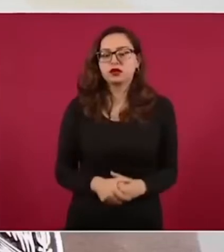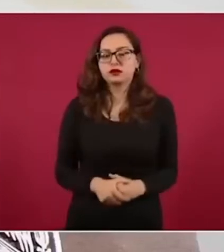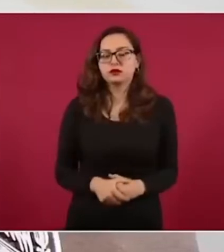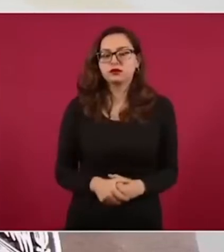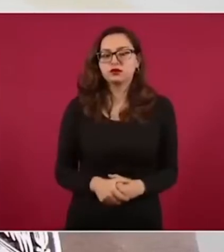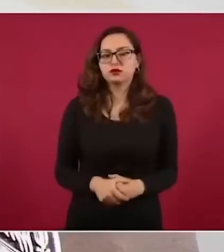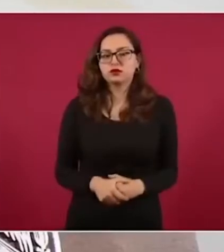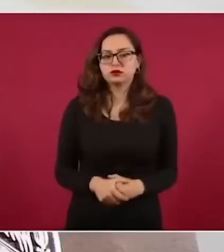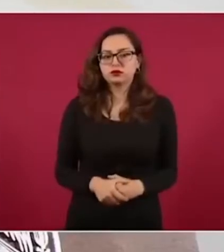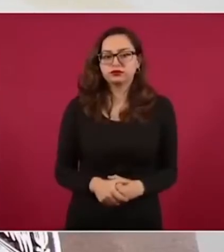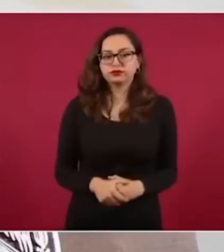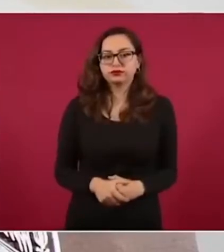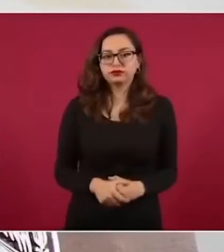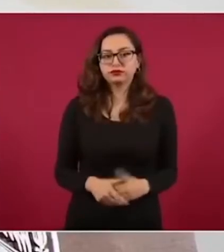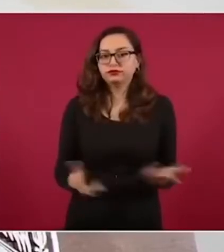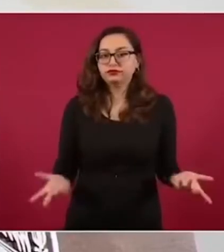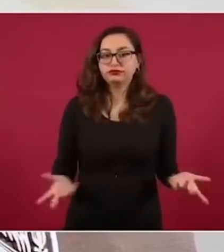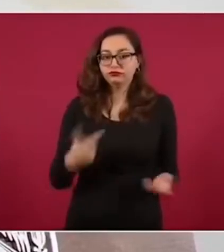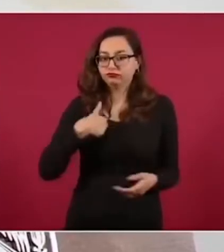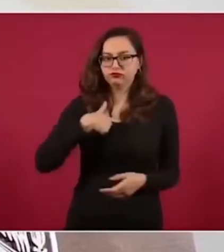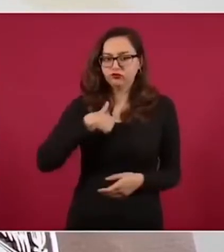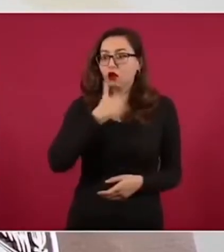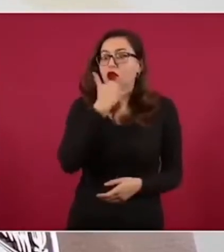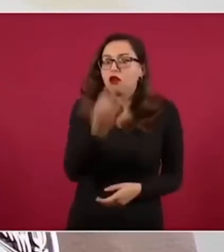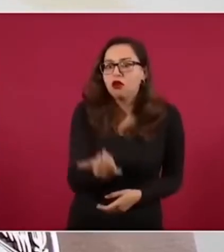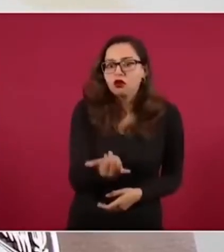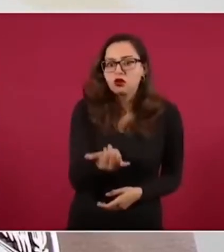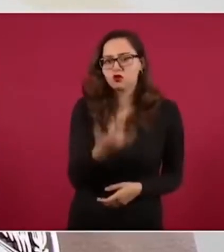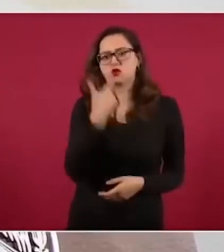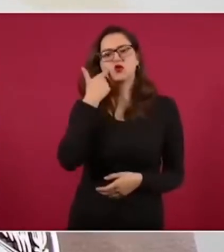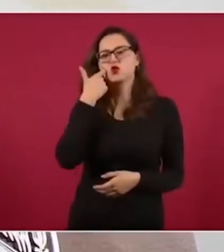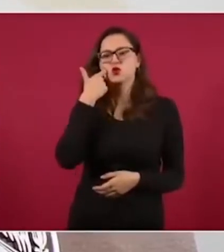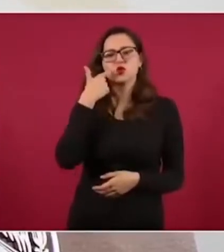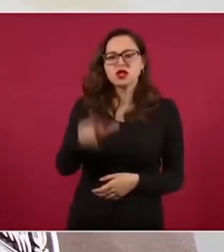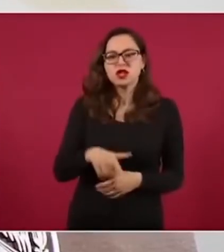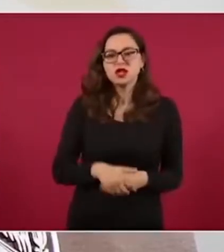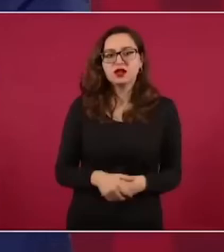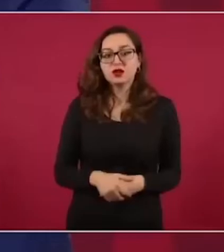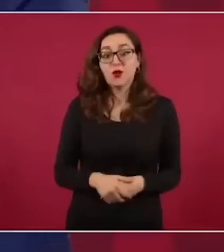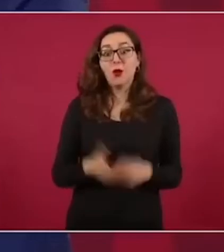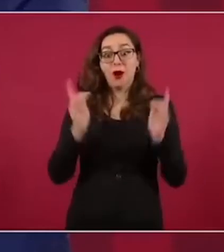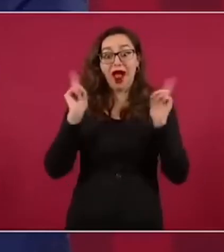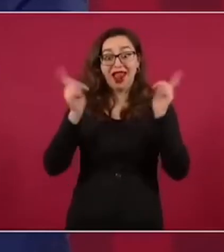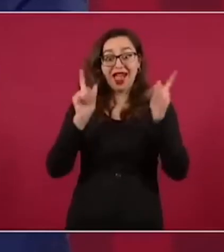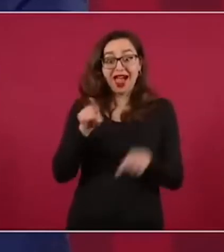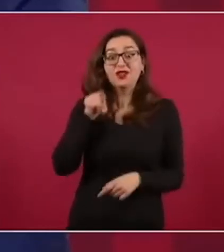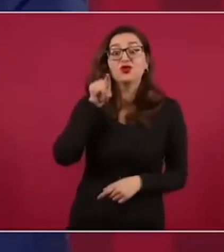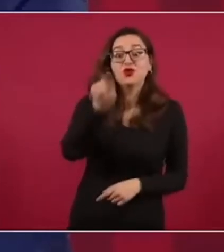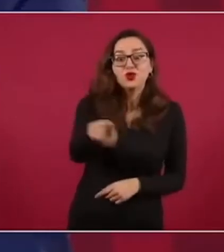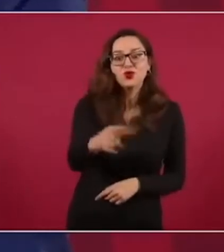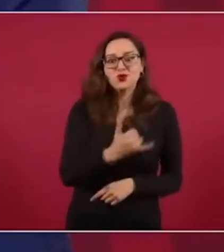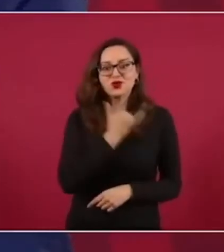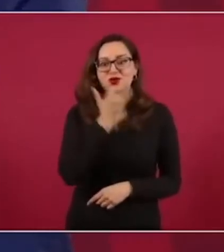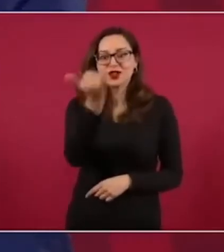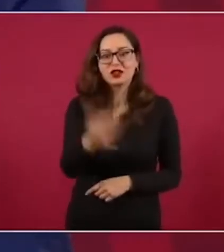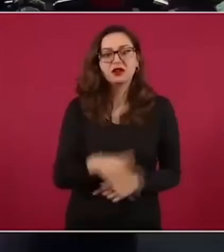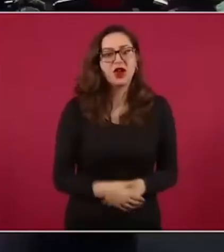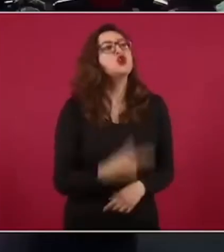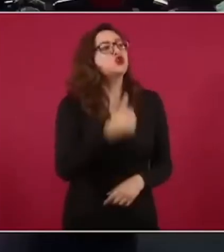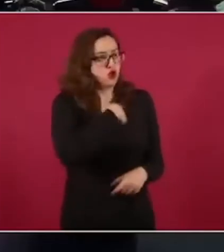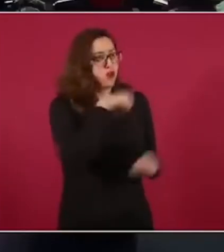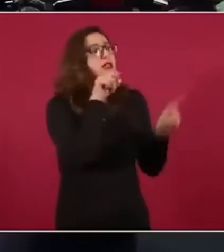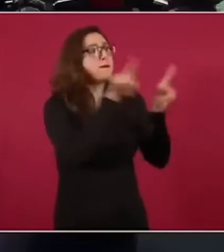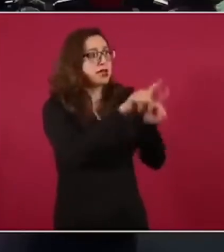Yo no quisiera equivocarme, yo quisiera que tú te equivocaras. Quisiera estar equivocado.